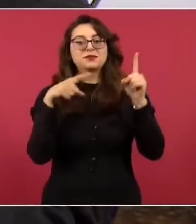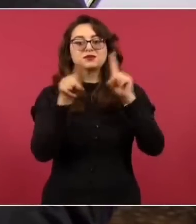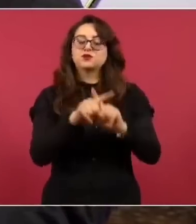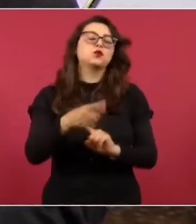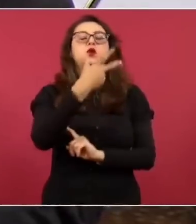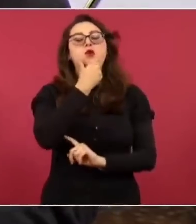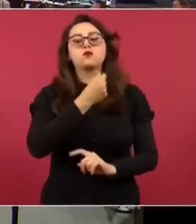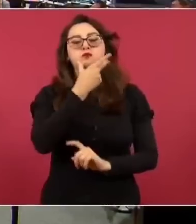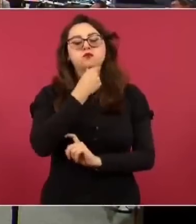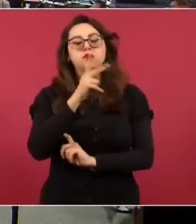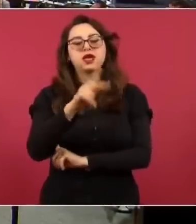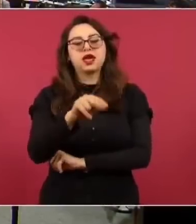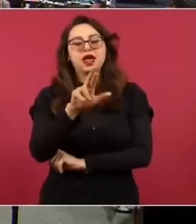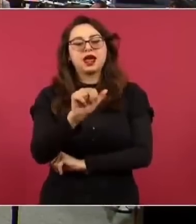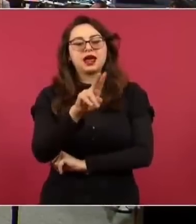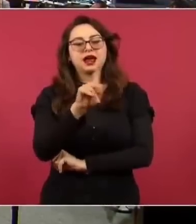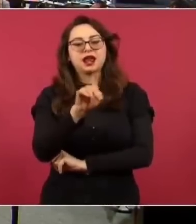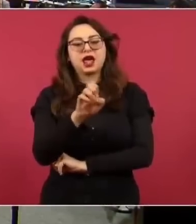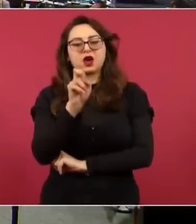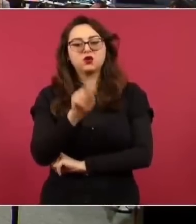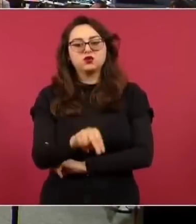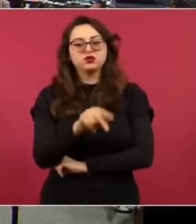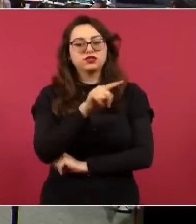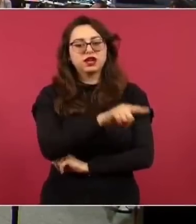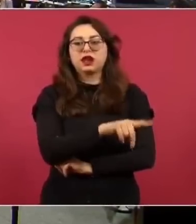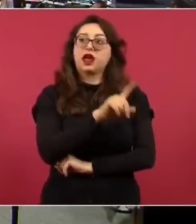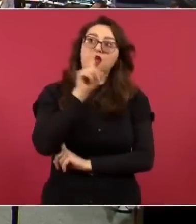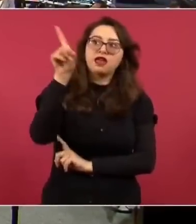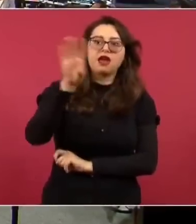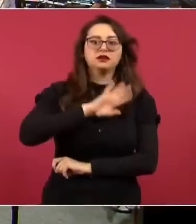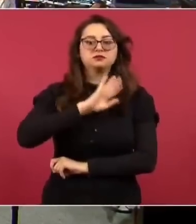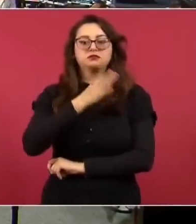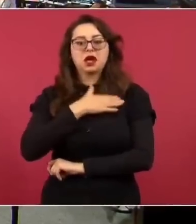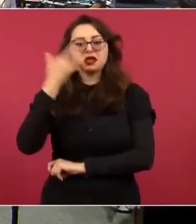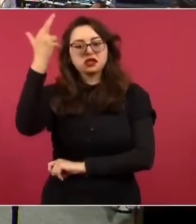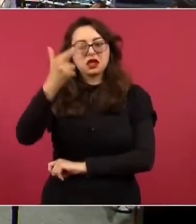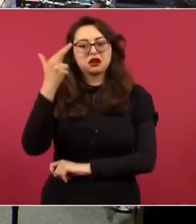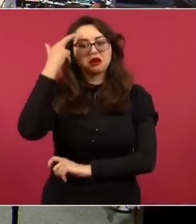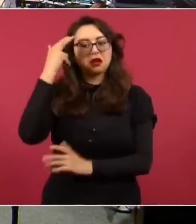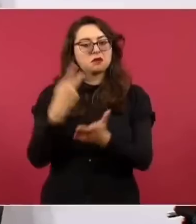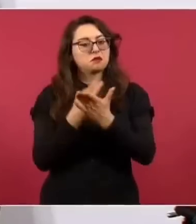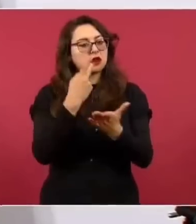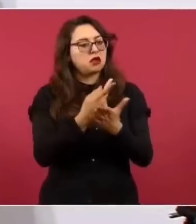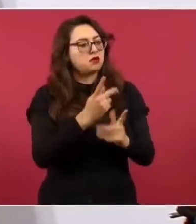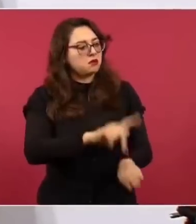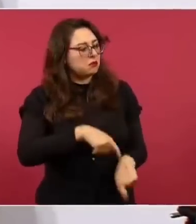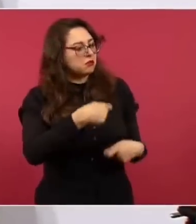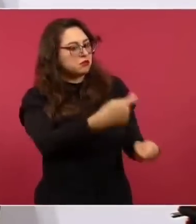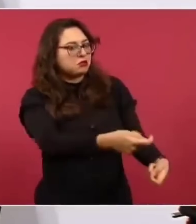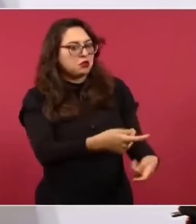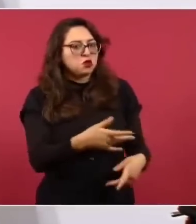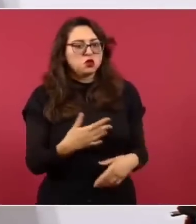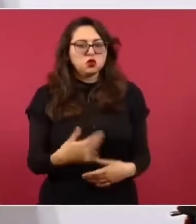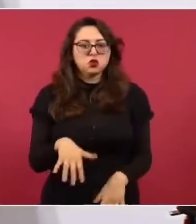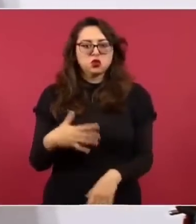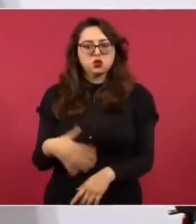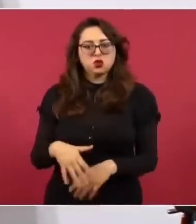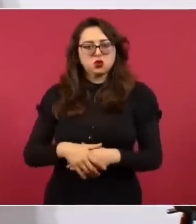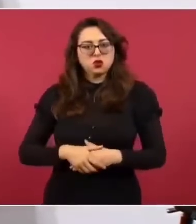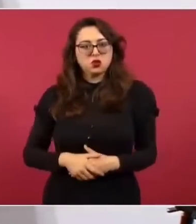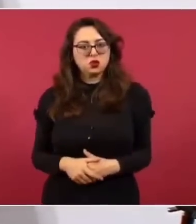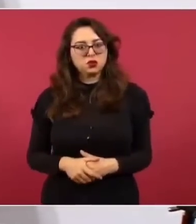la monarquía española casi